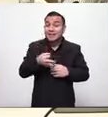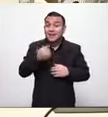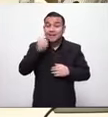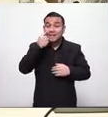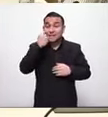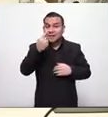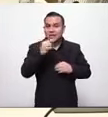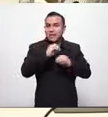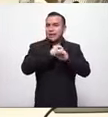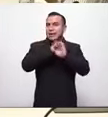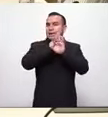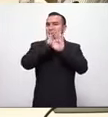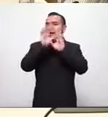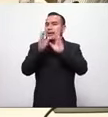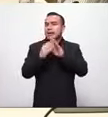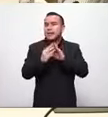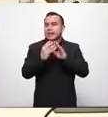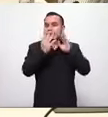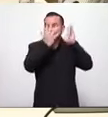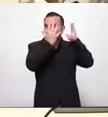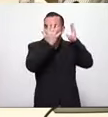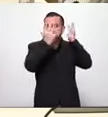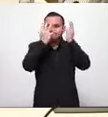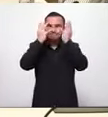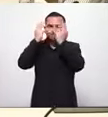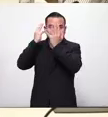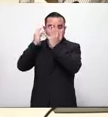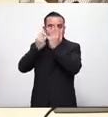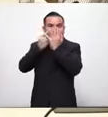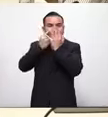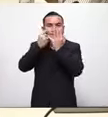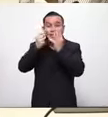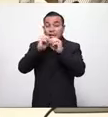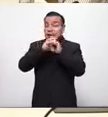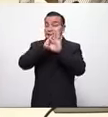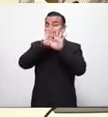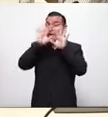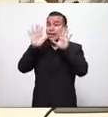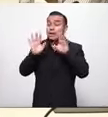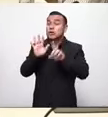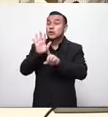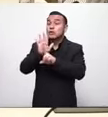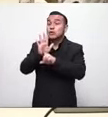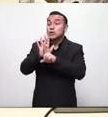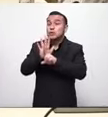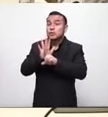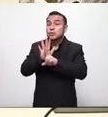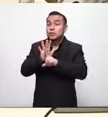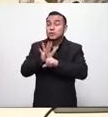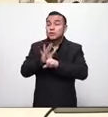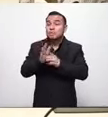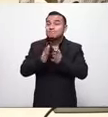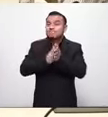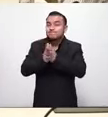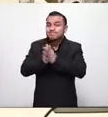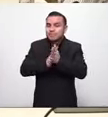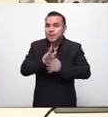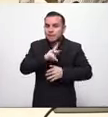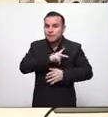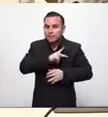cayendo las máscaras y se están desnudando los verdaderos intereses